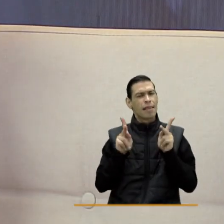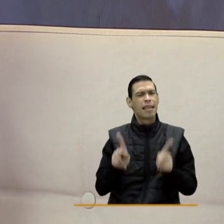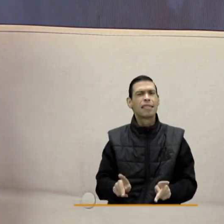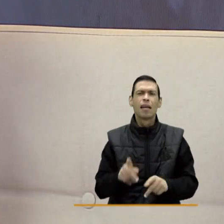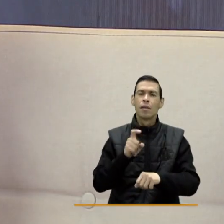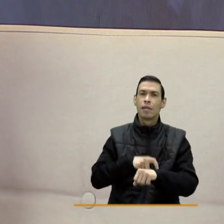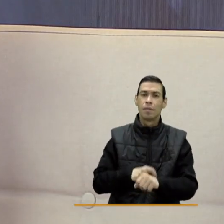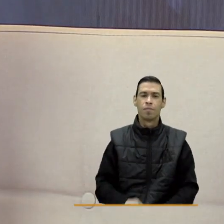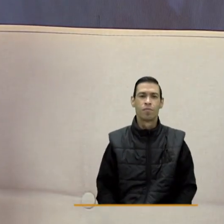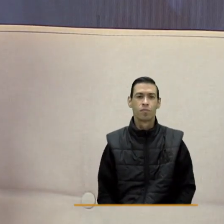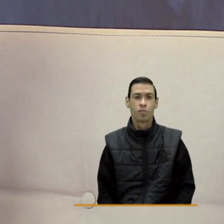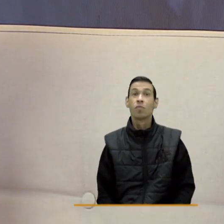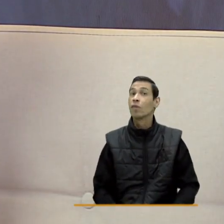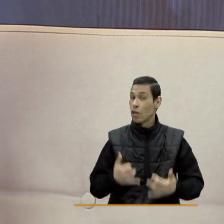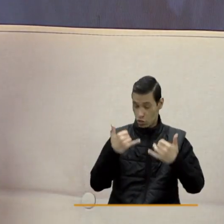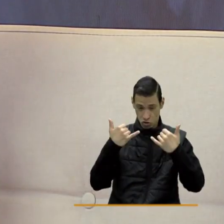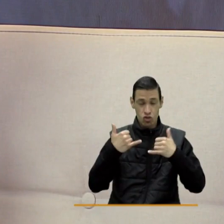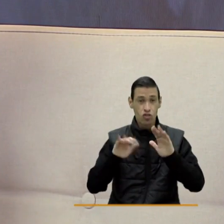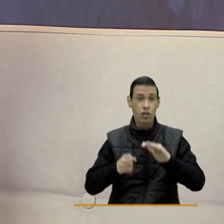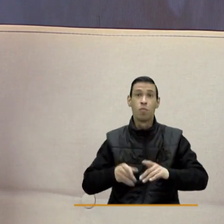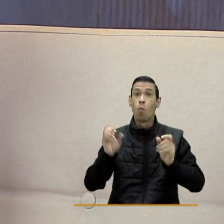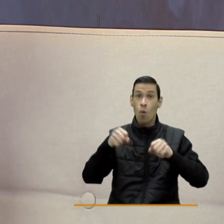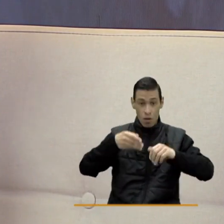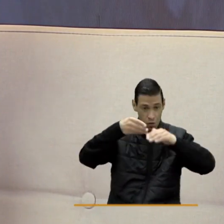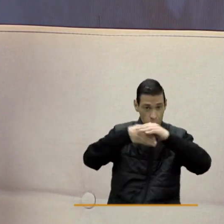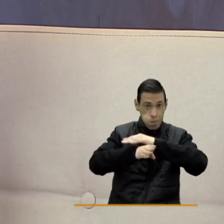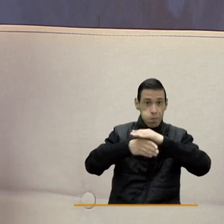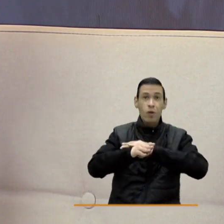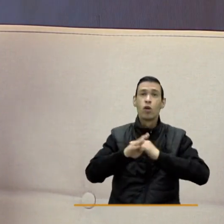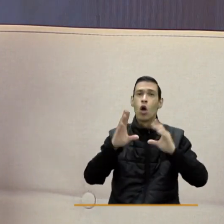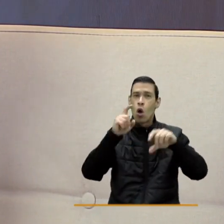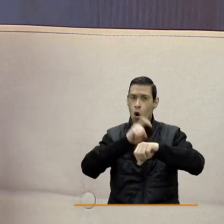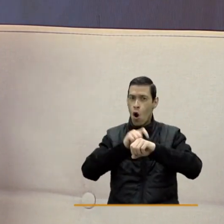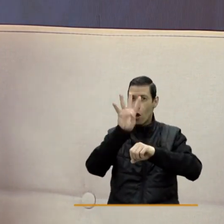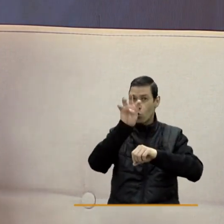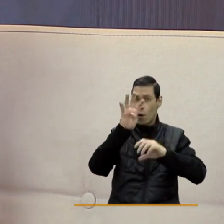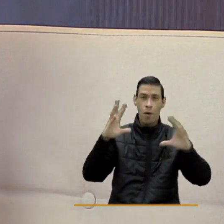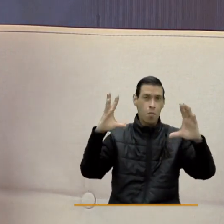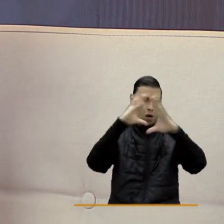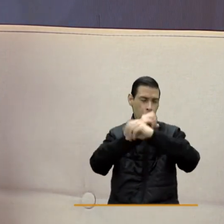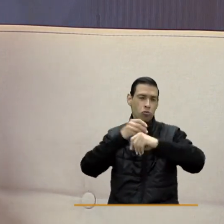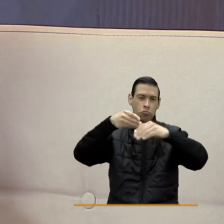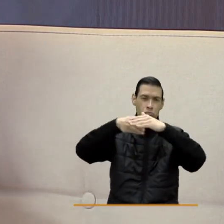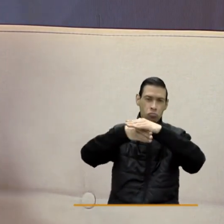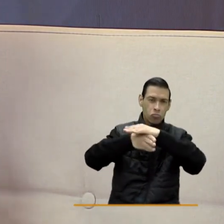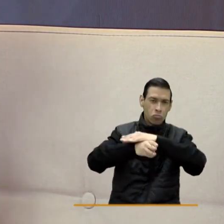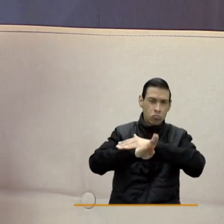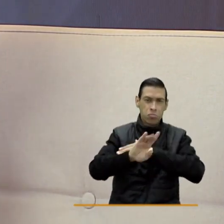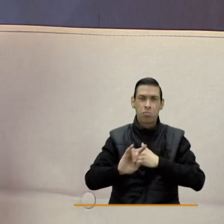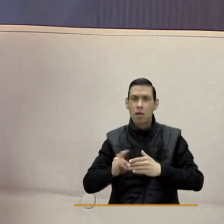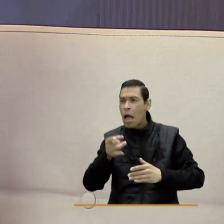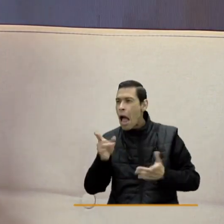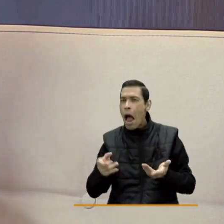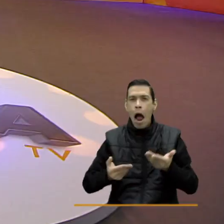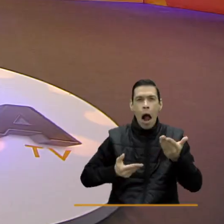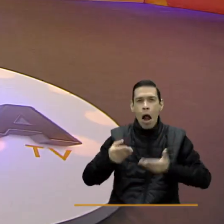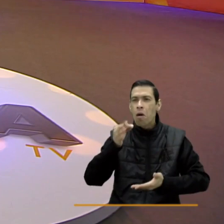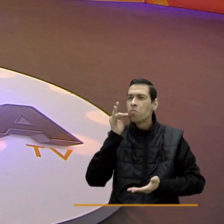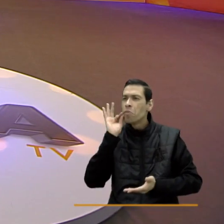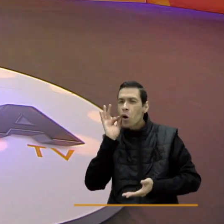Sí. Las puertas están abiertas desde las 9 de la noche para ellos. Ellos llegan, refuerzan algo en